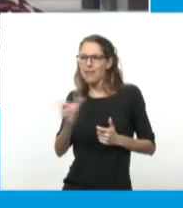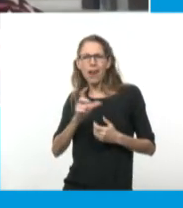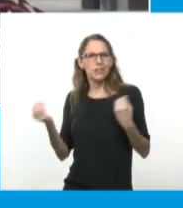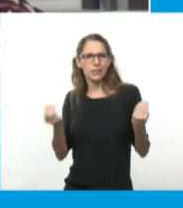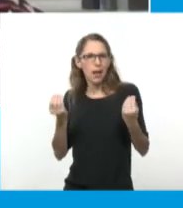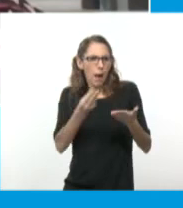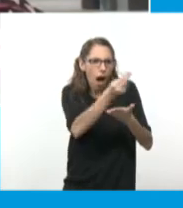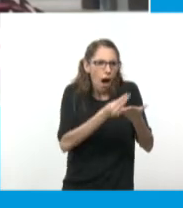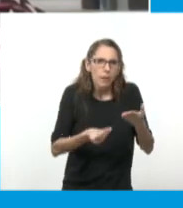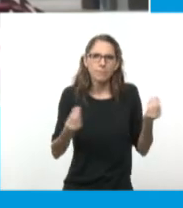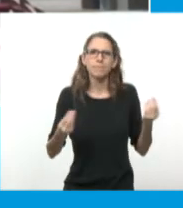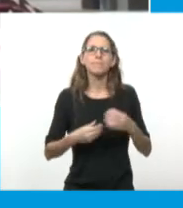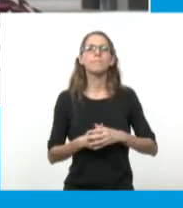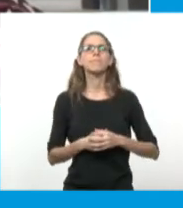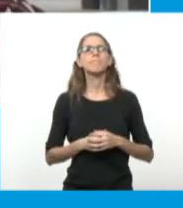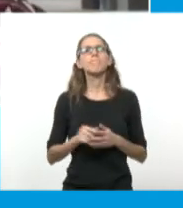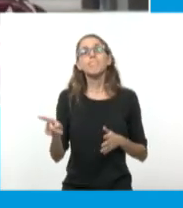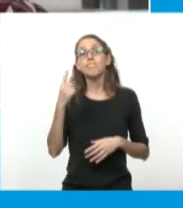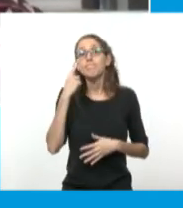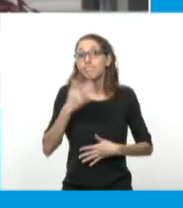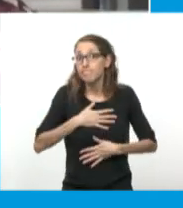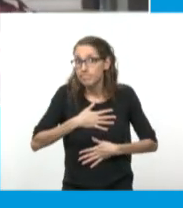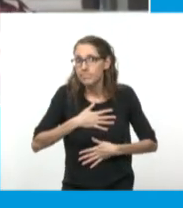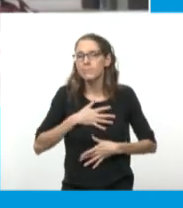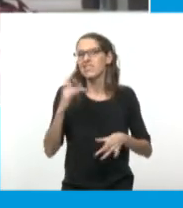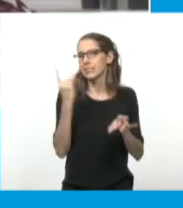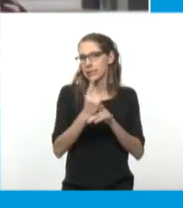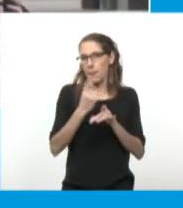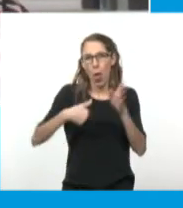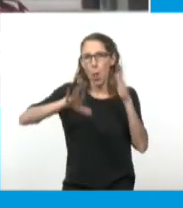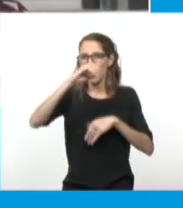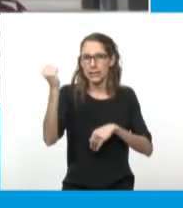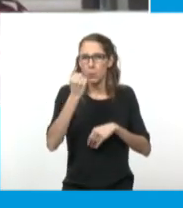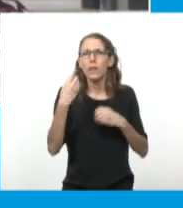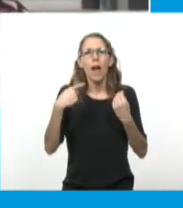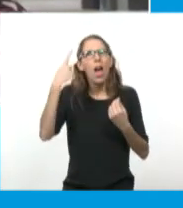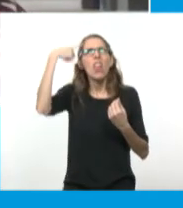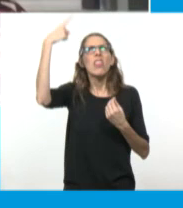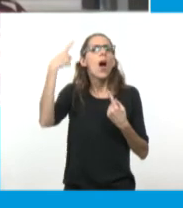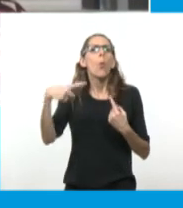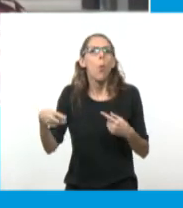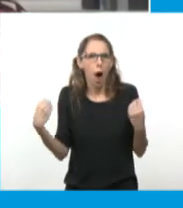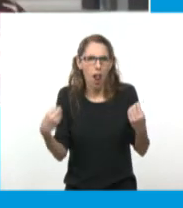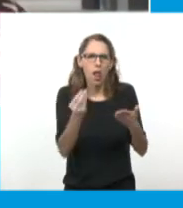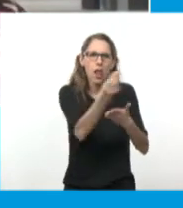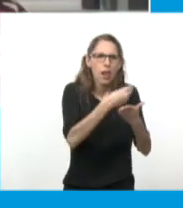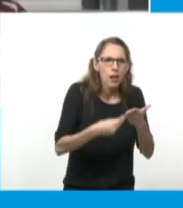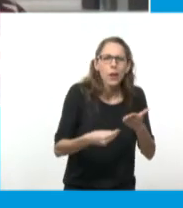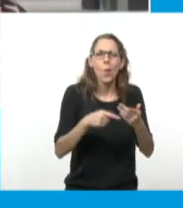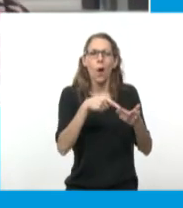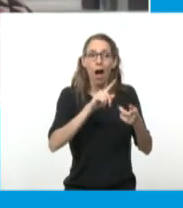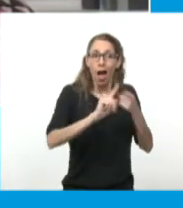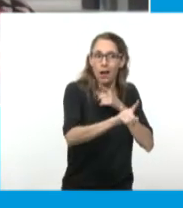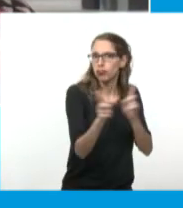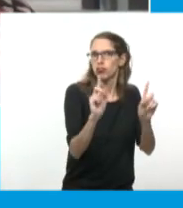Yo, o sea, lo que creo es que siempre lo más importante de todo es la idea. O sea, va antes que el dibujo, antes que la representación, antes que